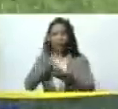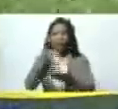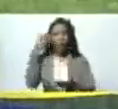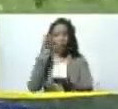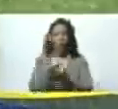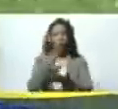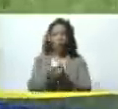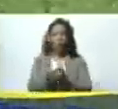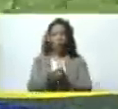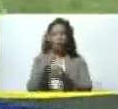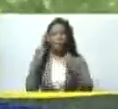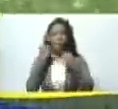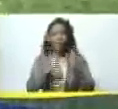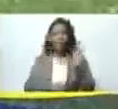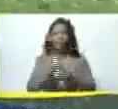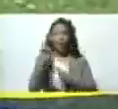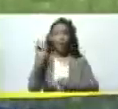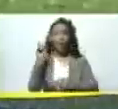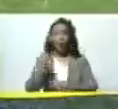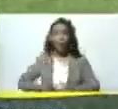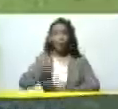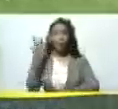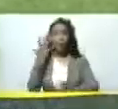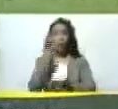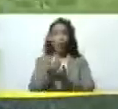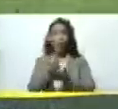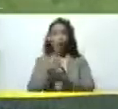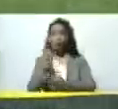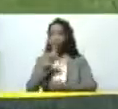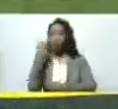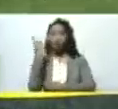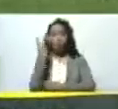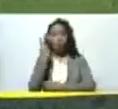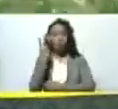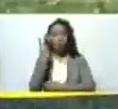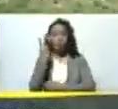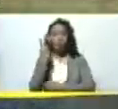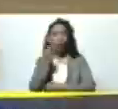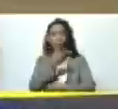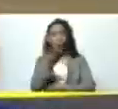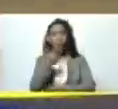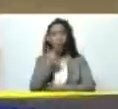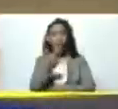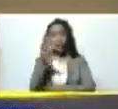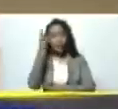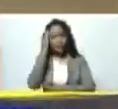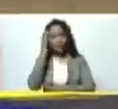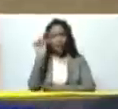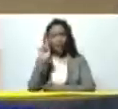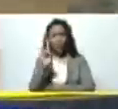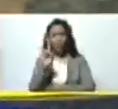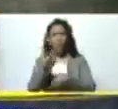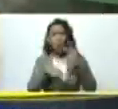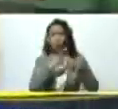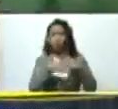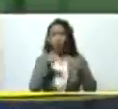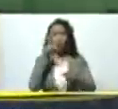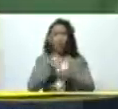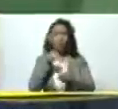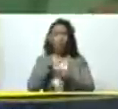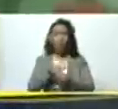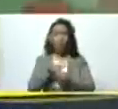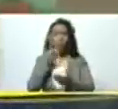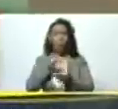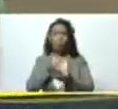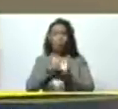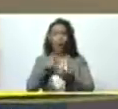para desarrollar este importante cultivo Monagas no solamente es presidente como usted muy bien lo sabe un productor de petróleo con la presencia